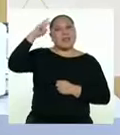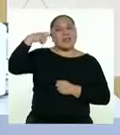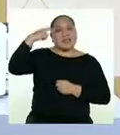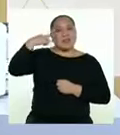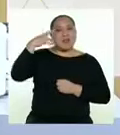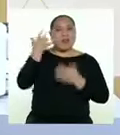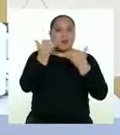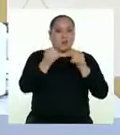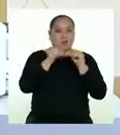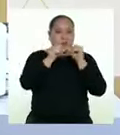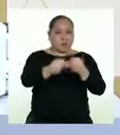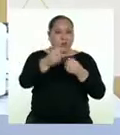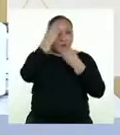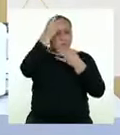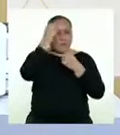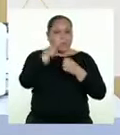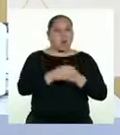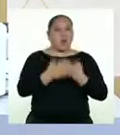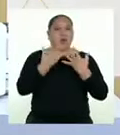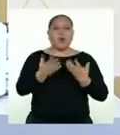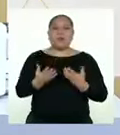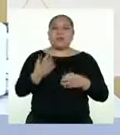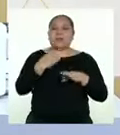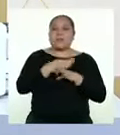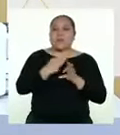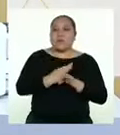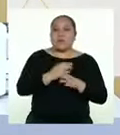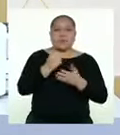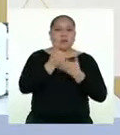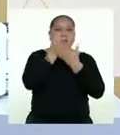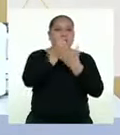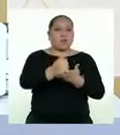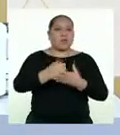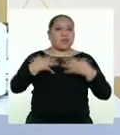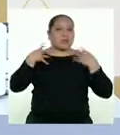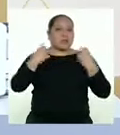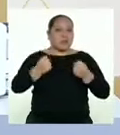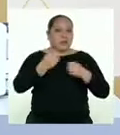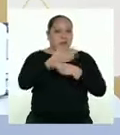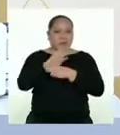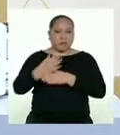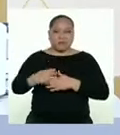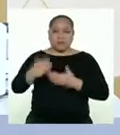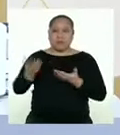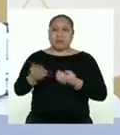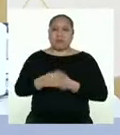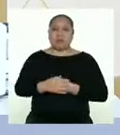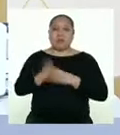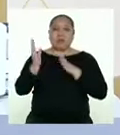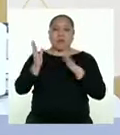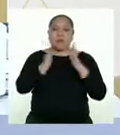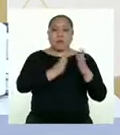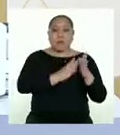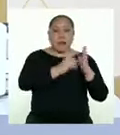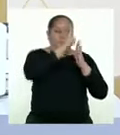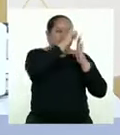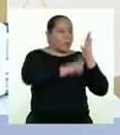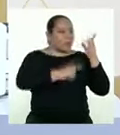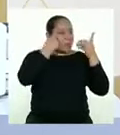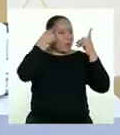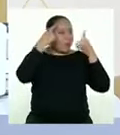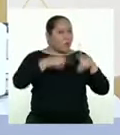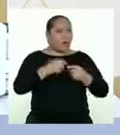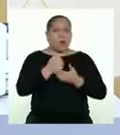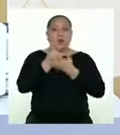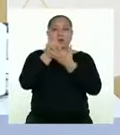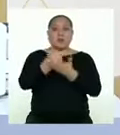informándonos sobre conductas y herramientas que favorecen la sana convivencia en el hogar. Así podremos elaborar nuestra lista de acuerdos que